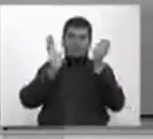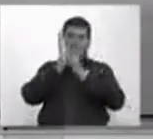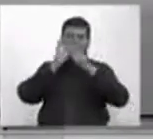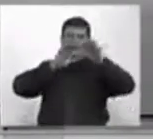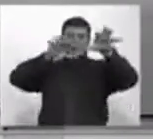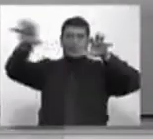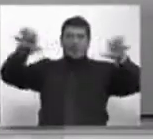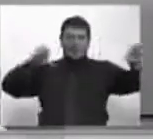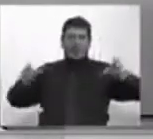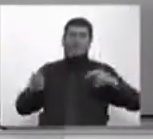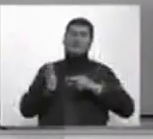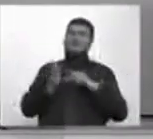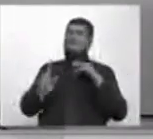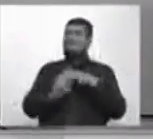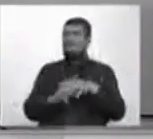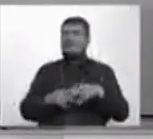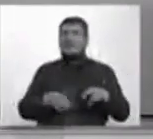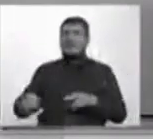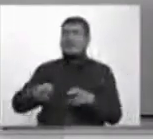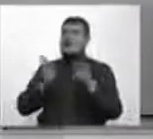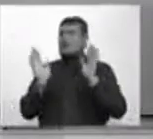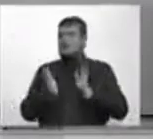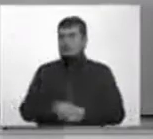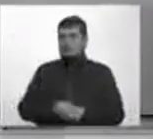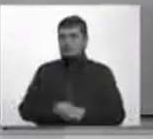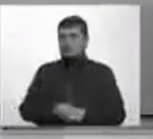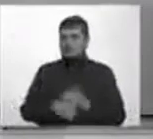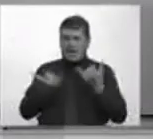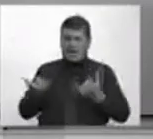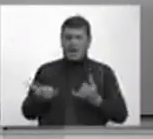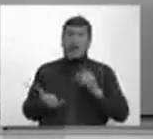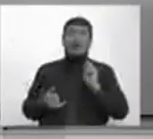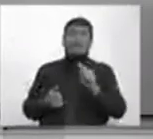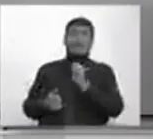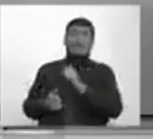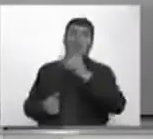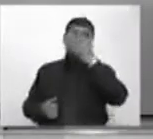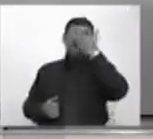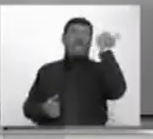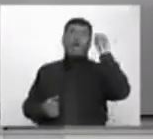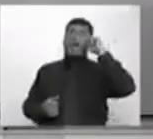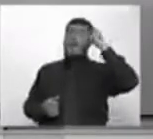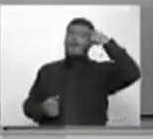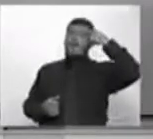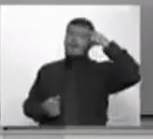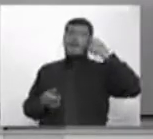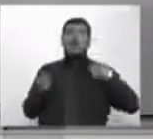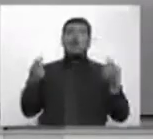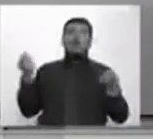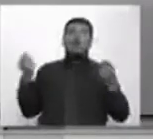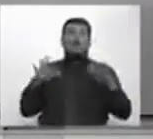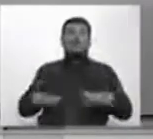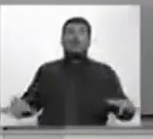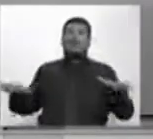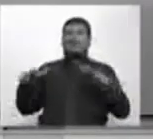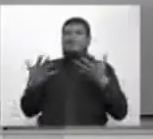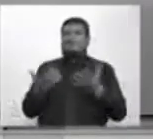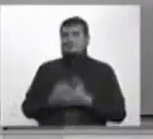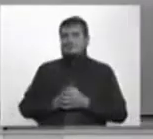de confluencia de los ríos y olvida el gobierno lo fundamental del control territorial,